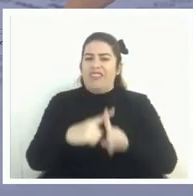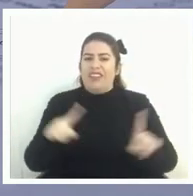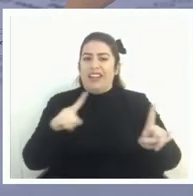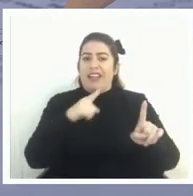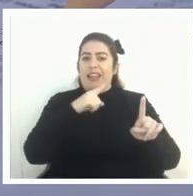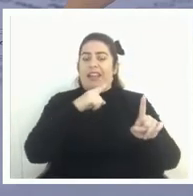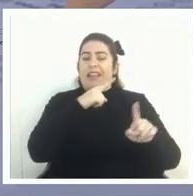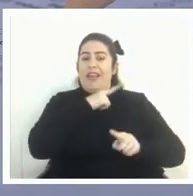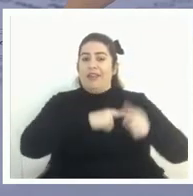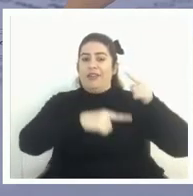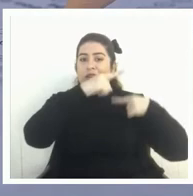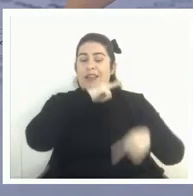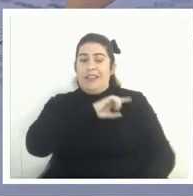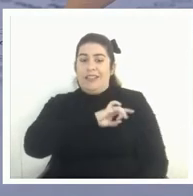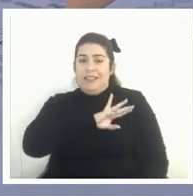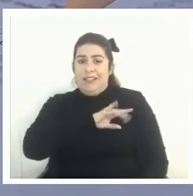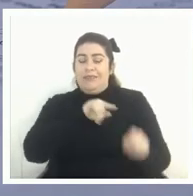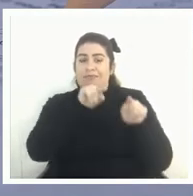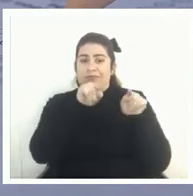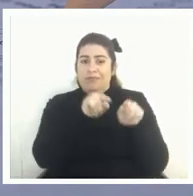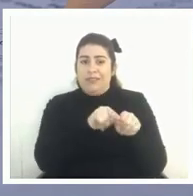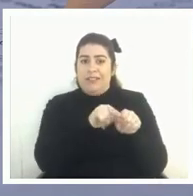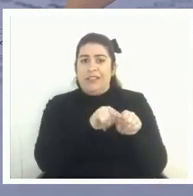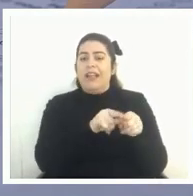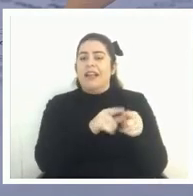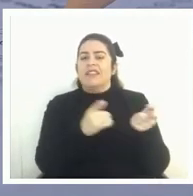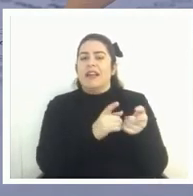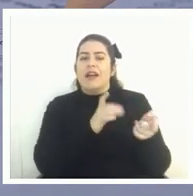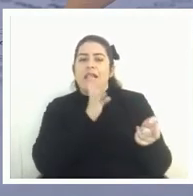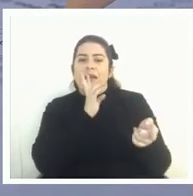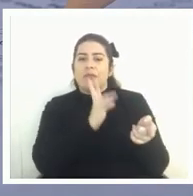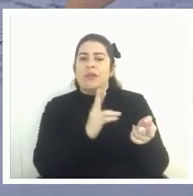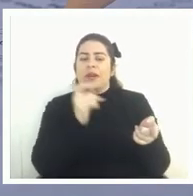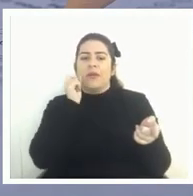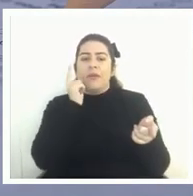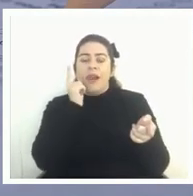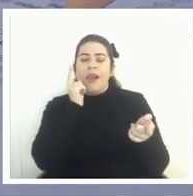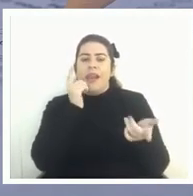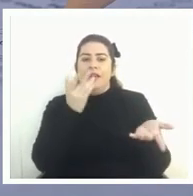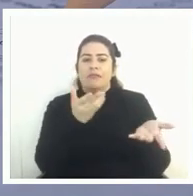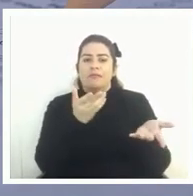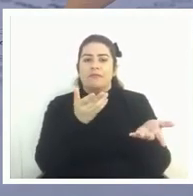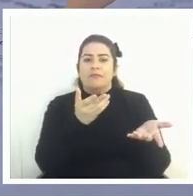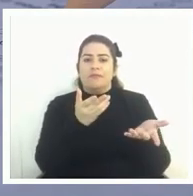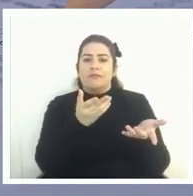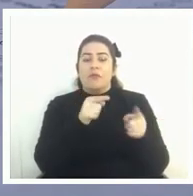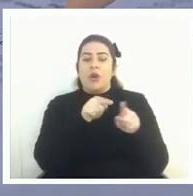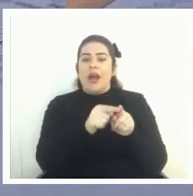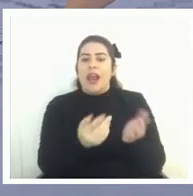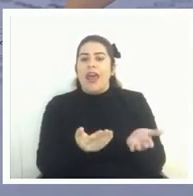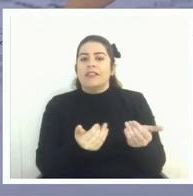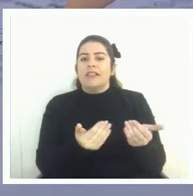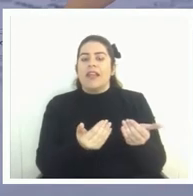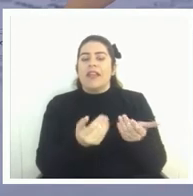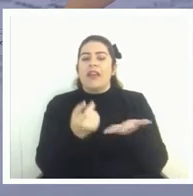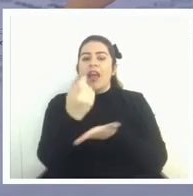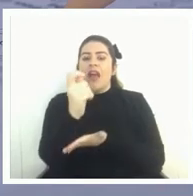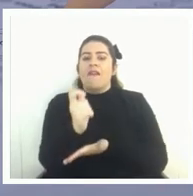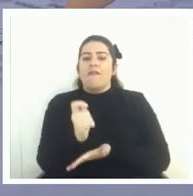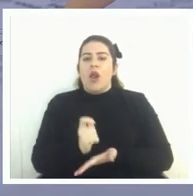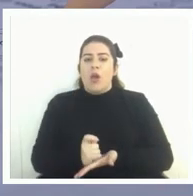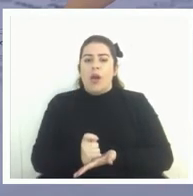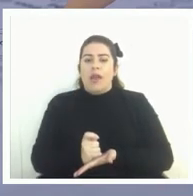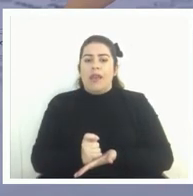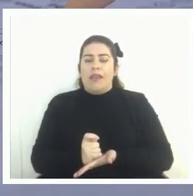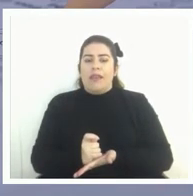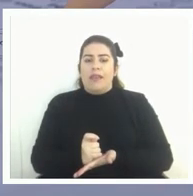Chile fue en realidad en respuesta a una fue originar una necesidad de evaluar la implementación